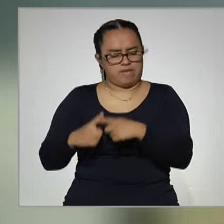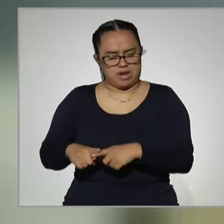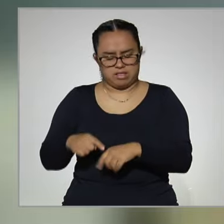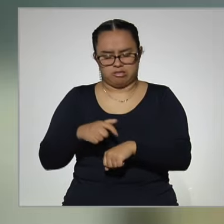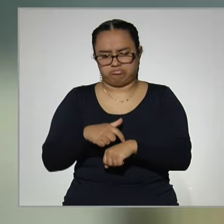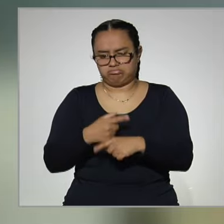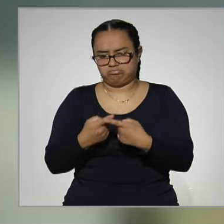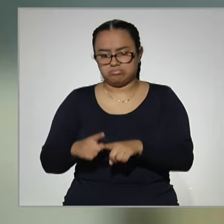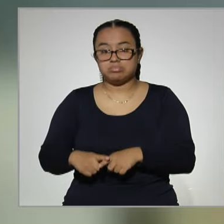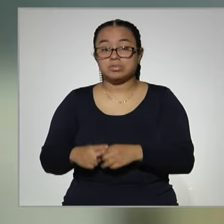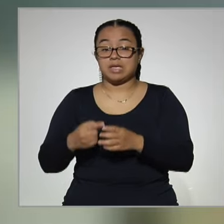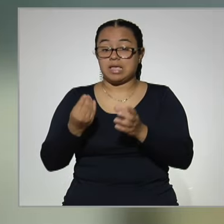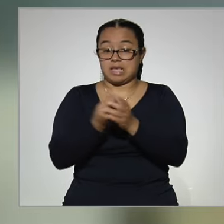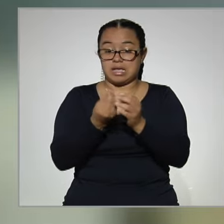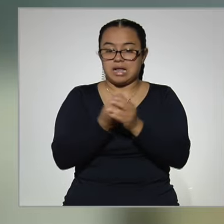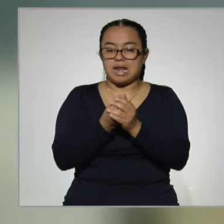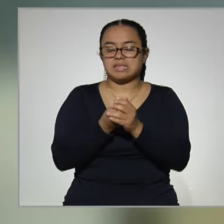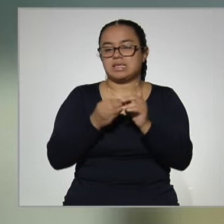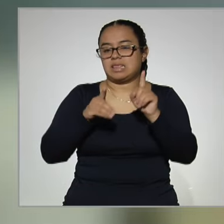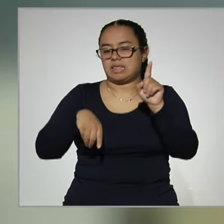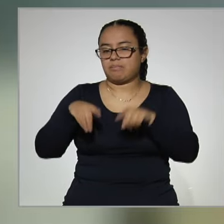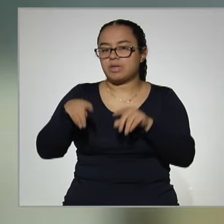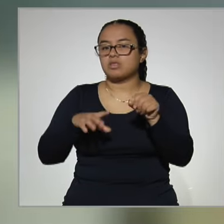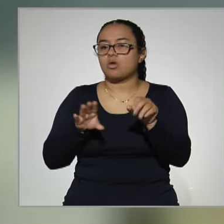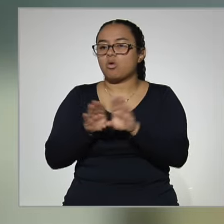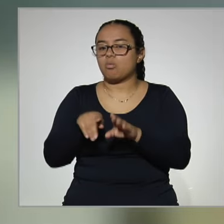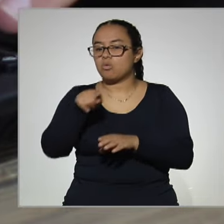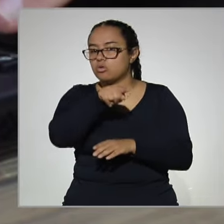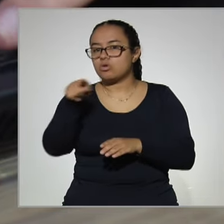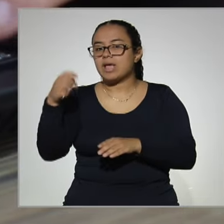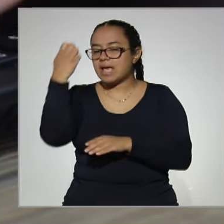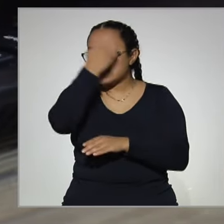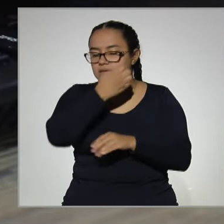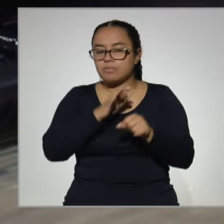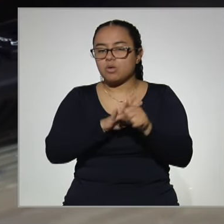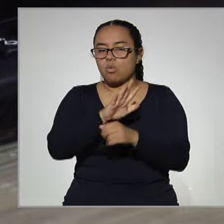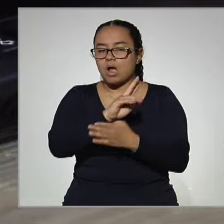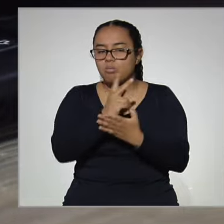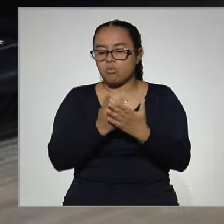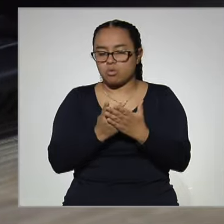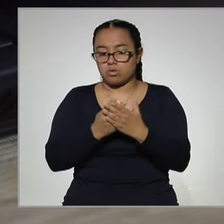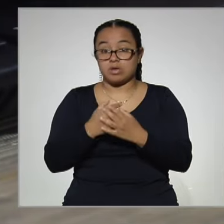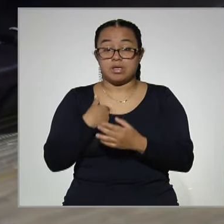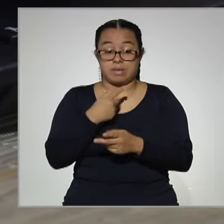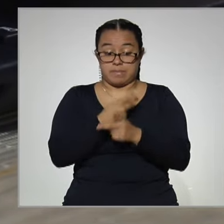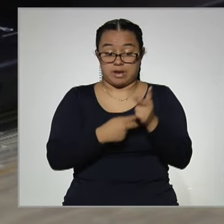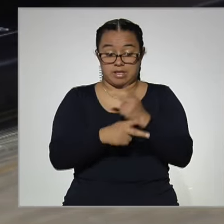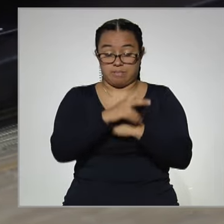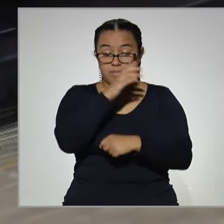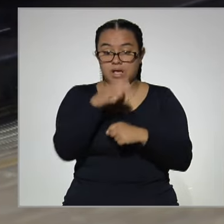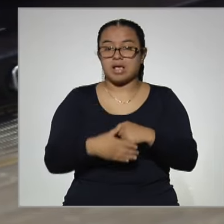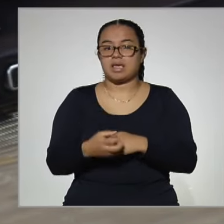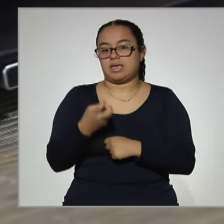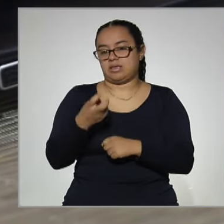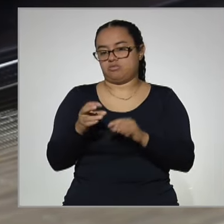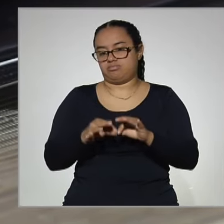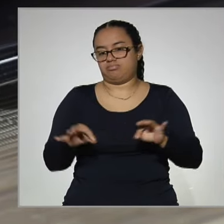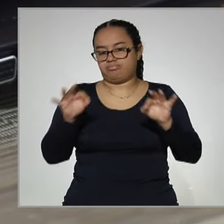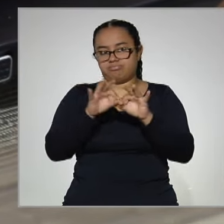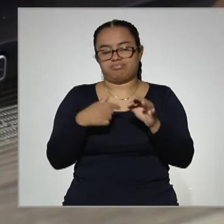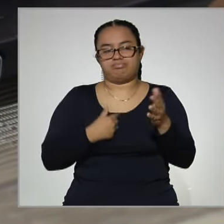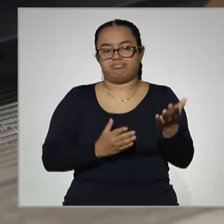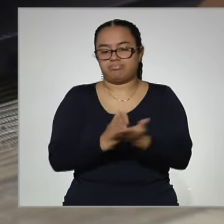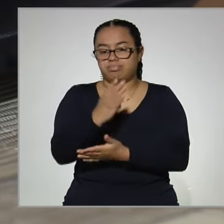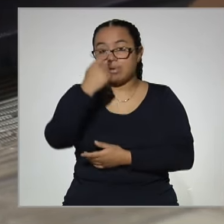y estas clases iban dependiendo de los exámenes que tuviéramos programados. para mí terminar la preparatoria fue como el paso necesario para